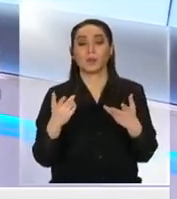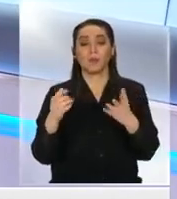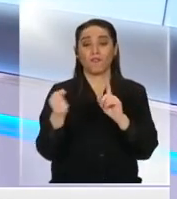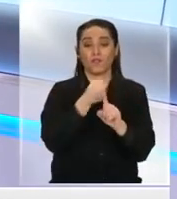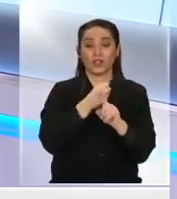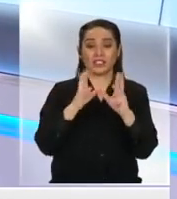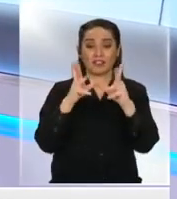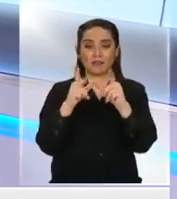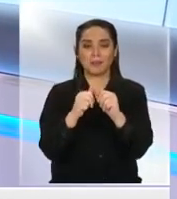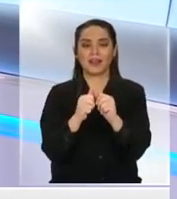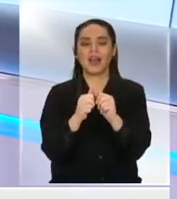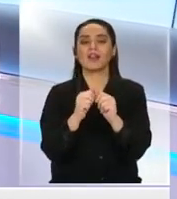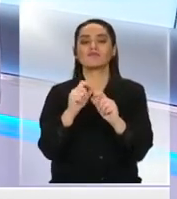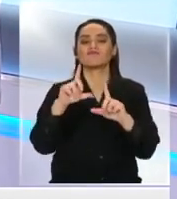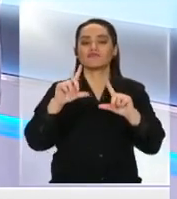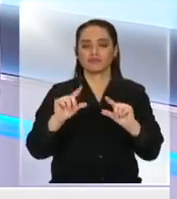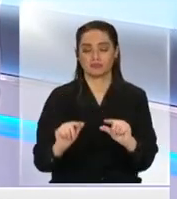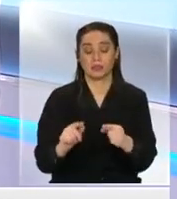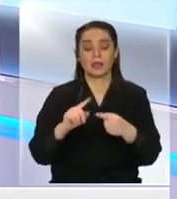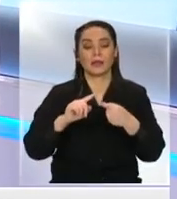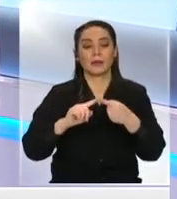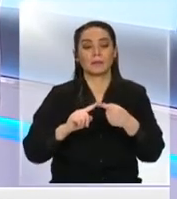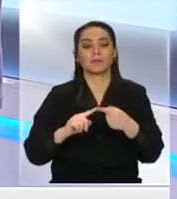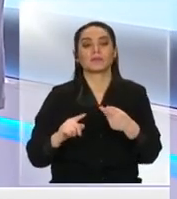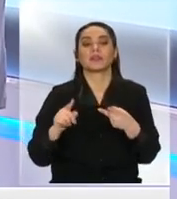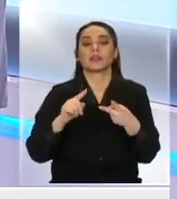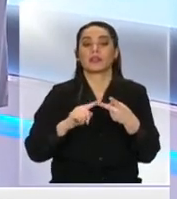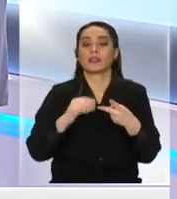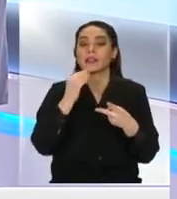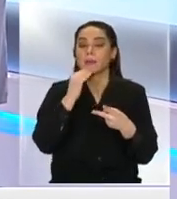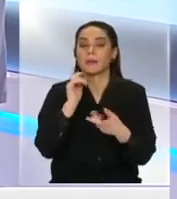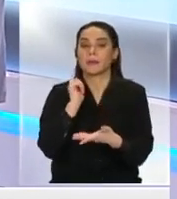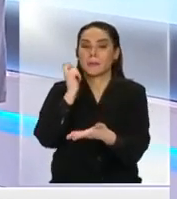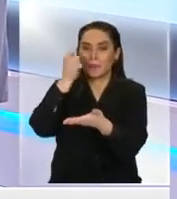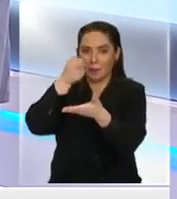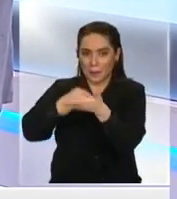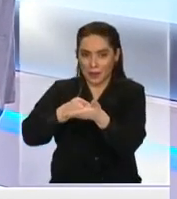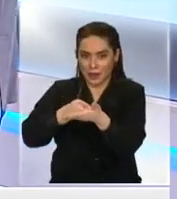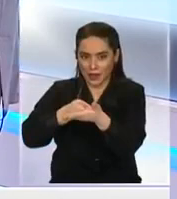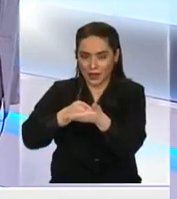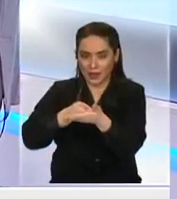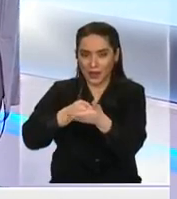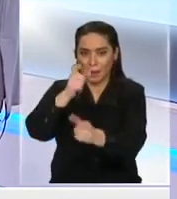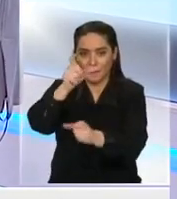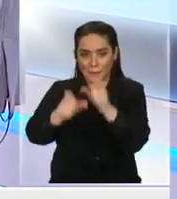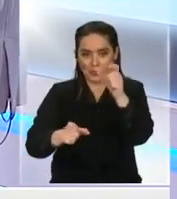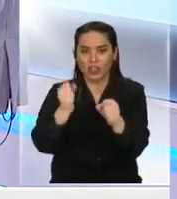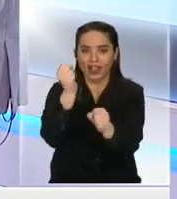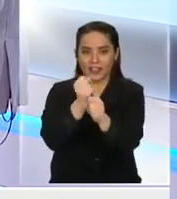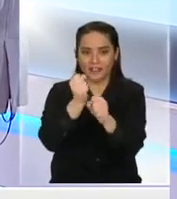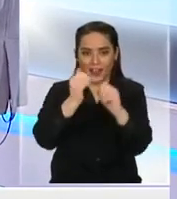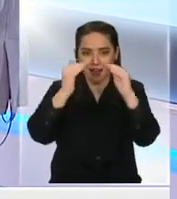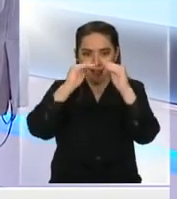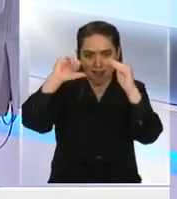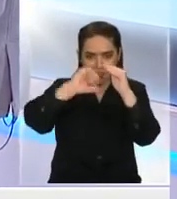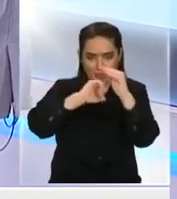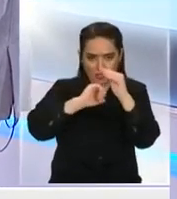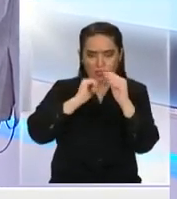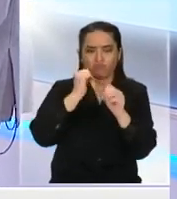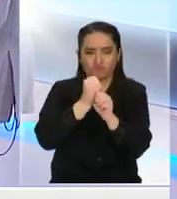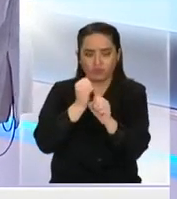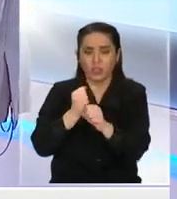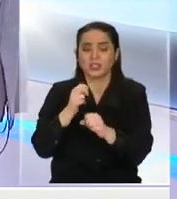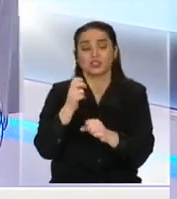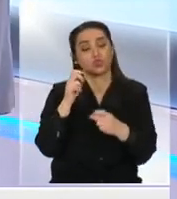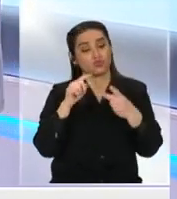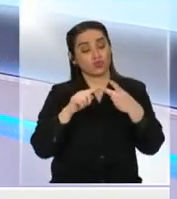violencia intrafamiliar y vamos además a remunerar y reconocer el trabajo doméstico que son dos deudas históricas que tiene no solo este